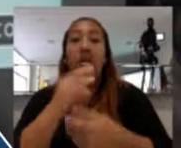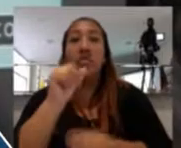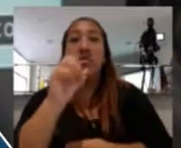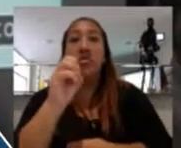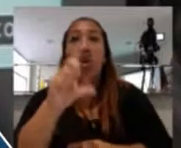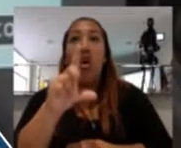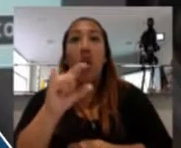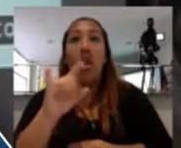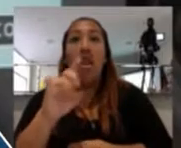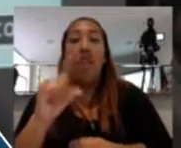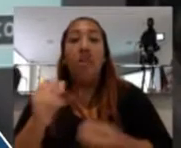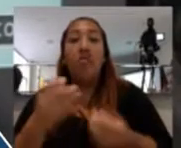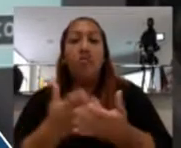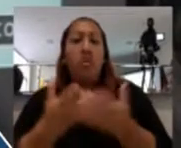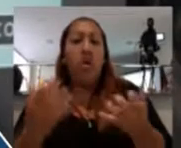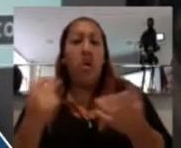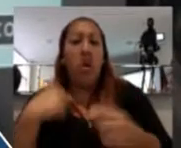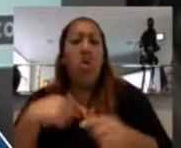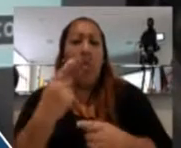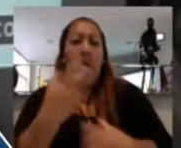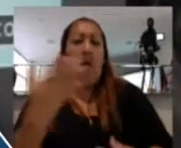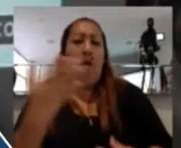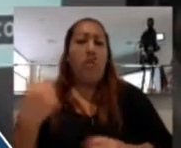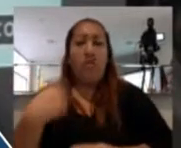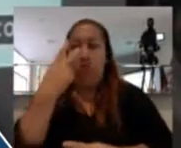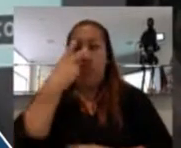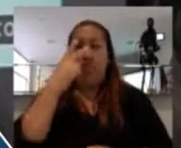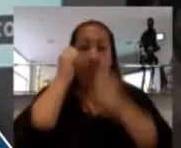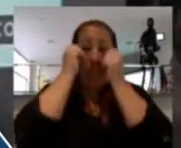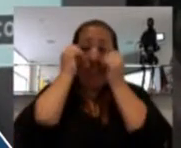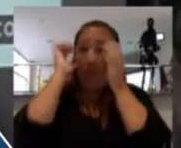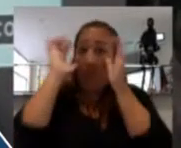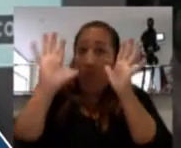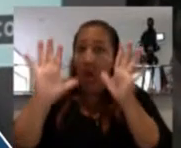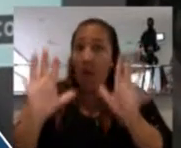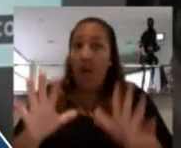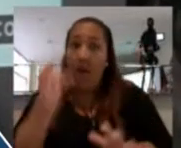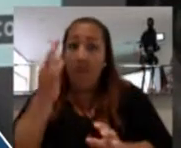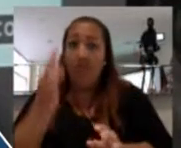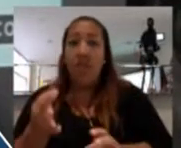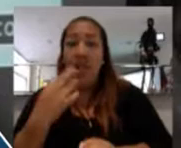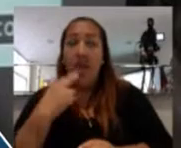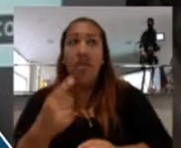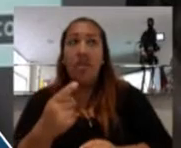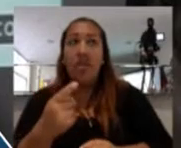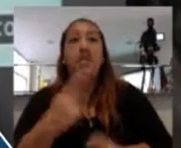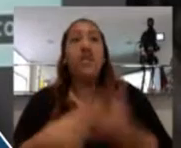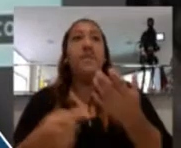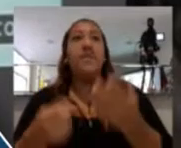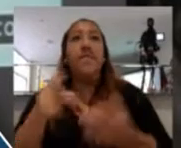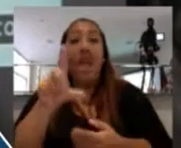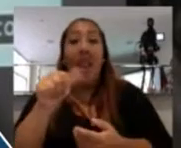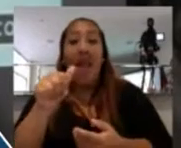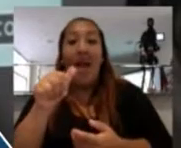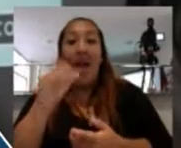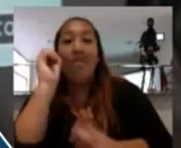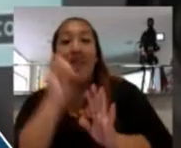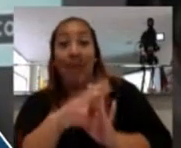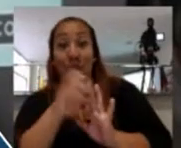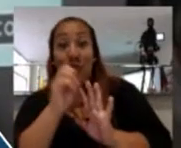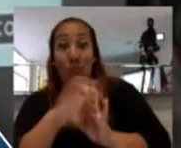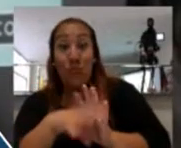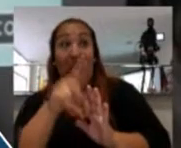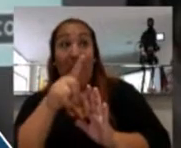una de las cosas que más me impresionó fue el hecho de que la basura, ellos